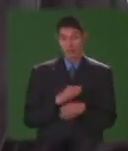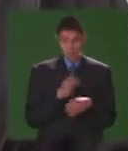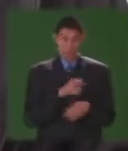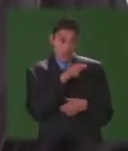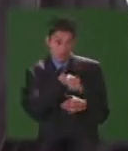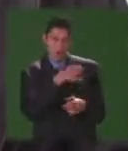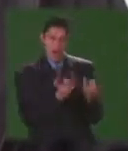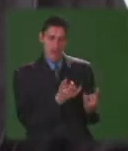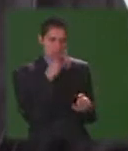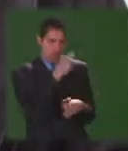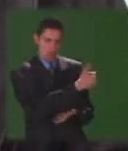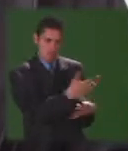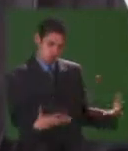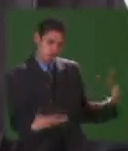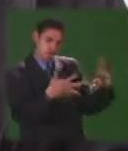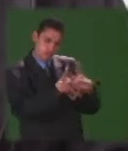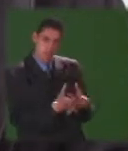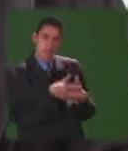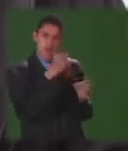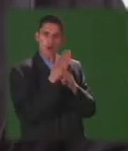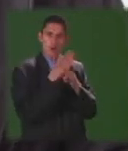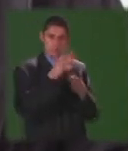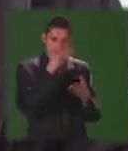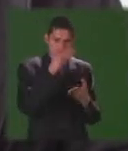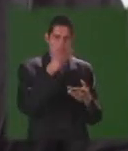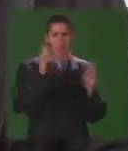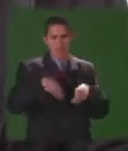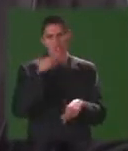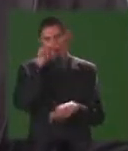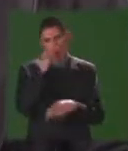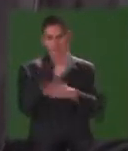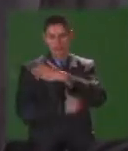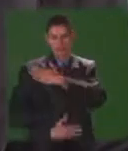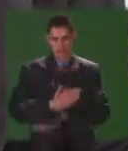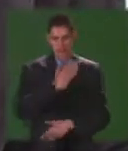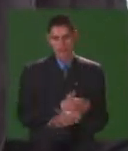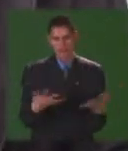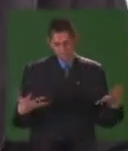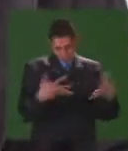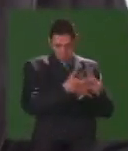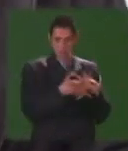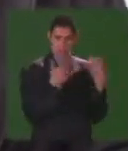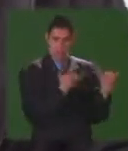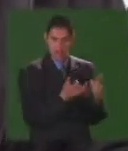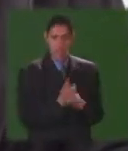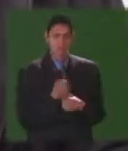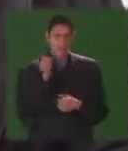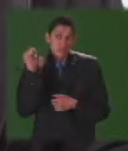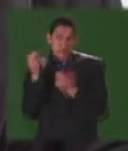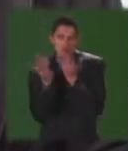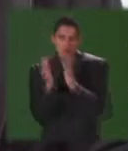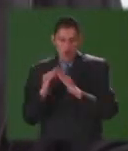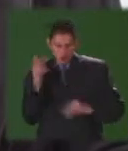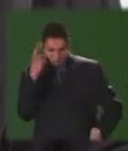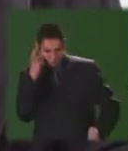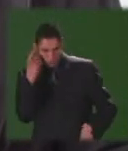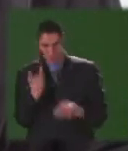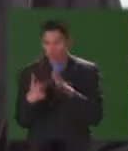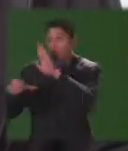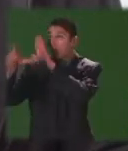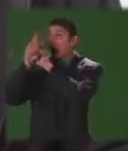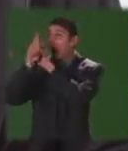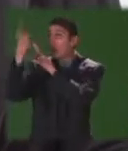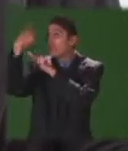aprendizaje integrados y niños con discapacidad también integrados a su manera ellos han tratado como de obedecer a la ley que esto